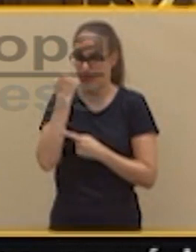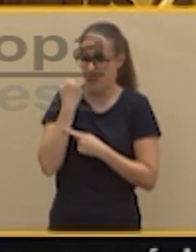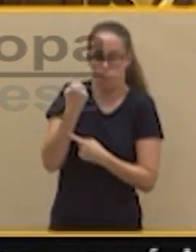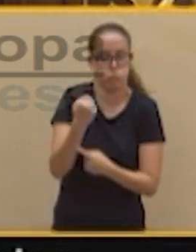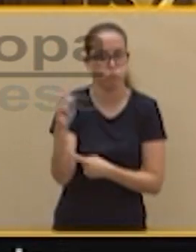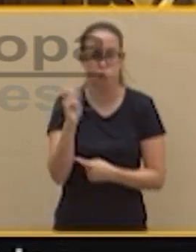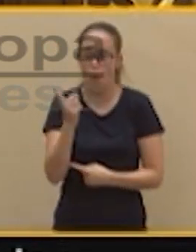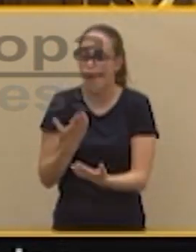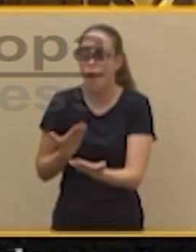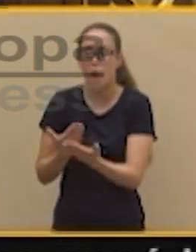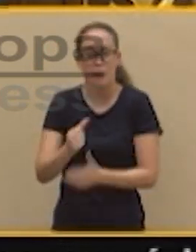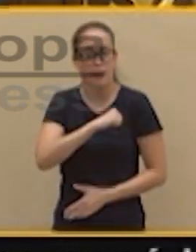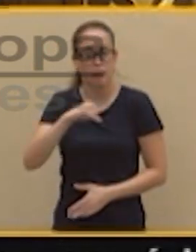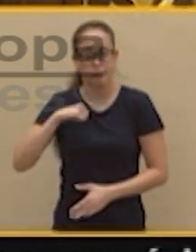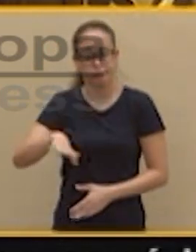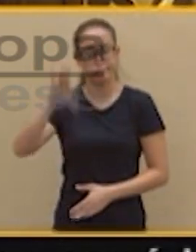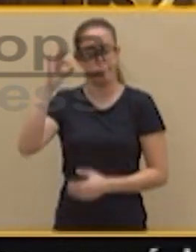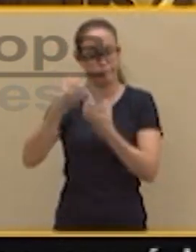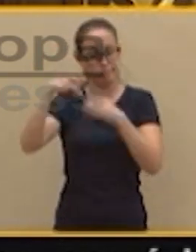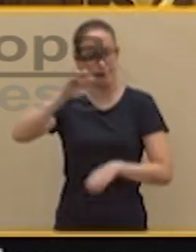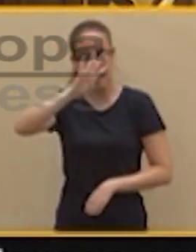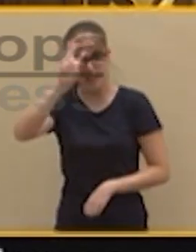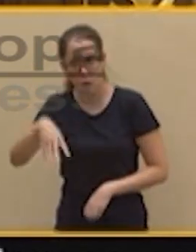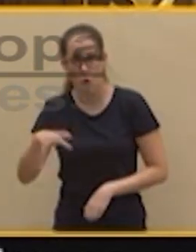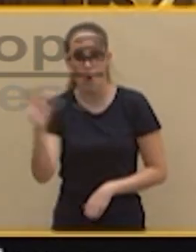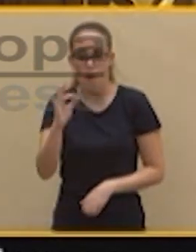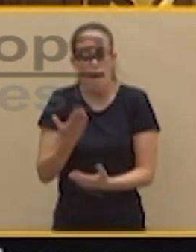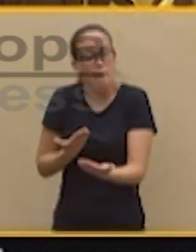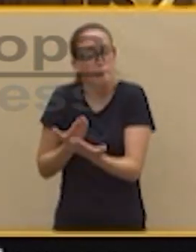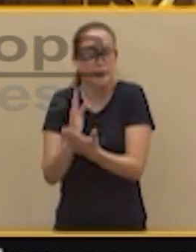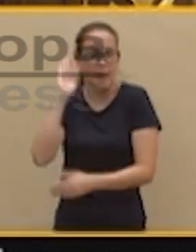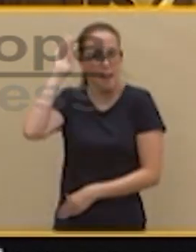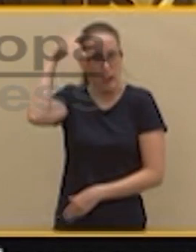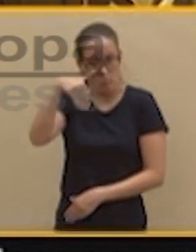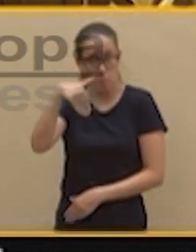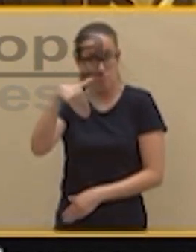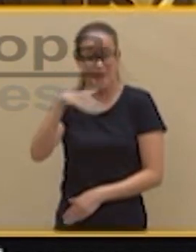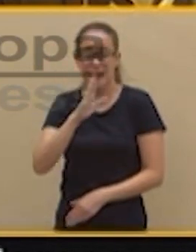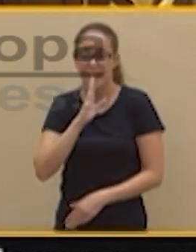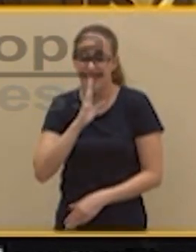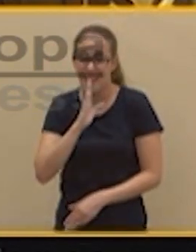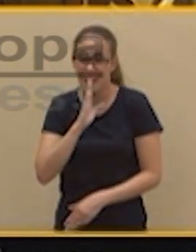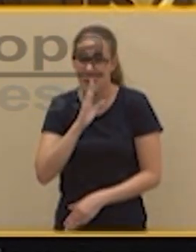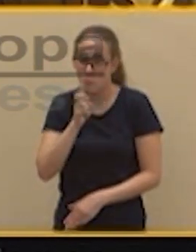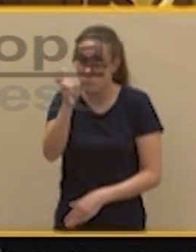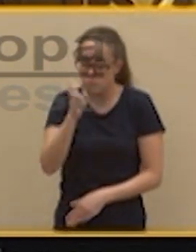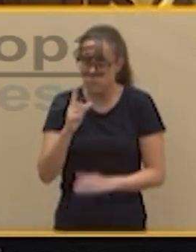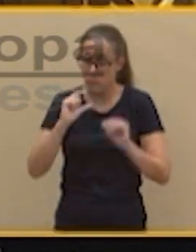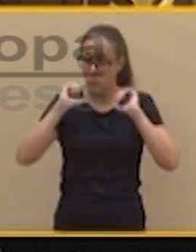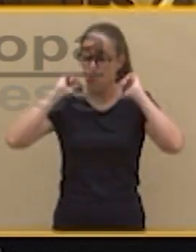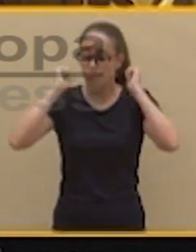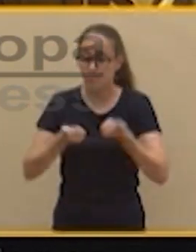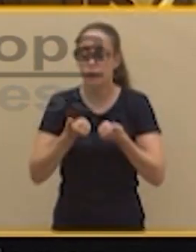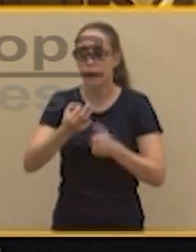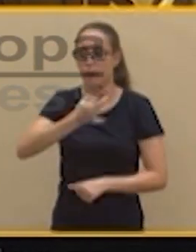Cataluña o incluso que quiere que venga la república. Lo cual va en contra completamente de la apelación con la que ha empezado su discurso de esta mañana a la